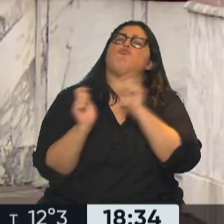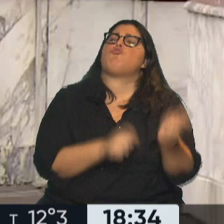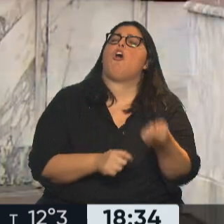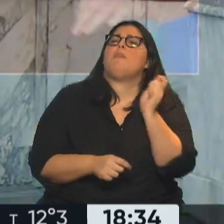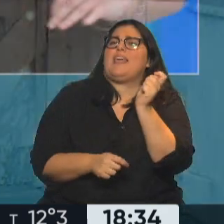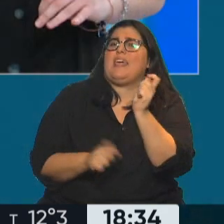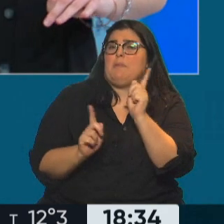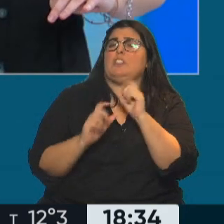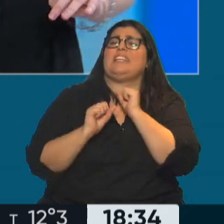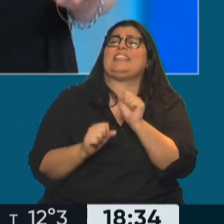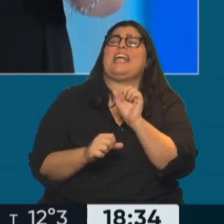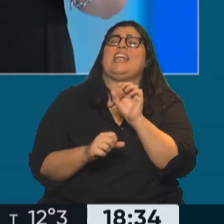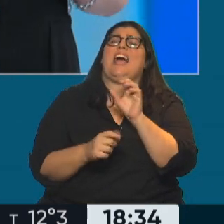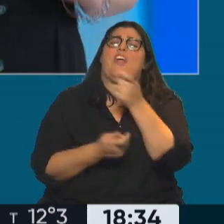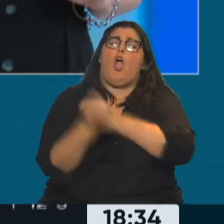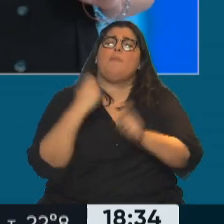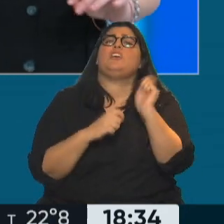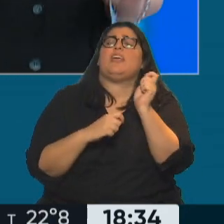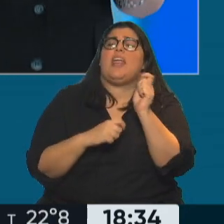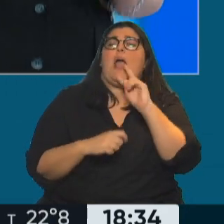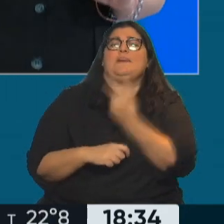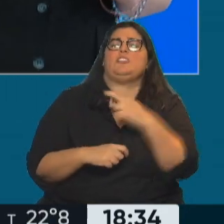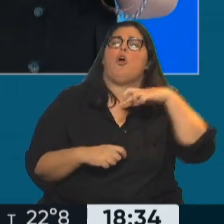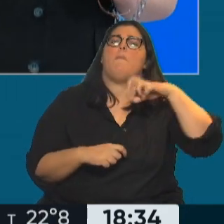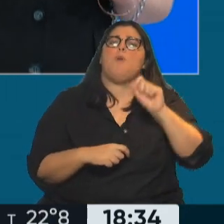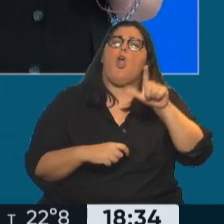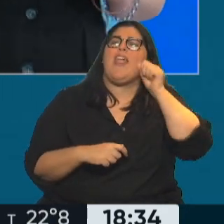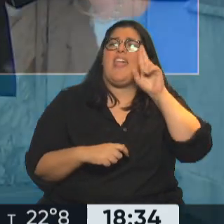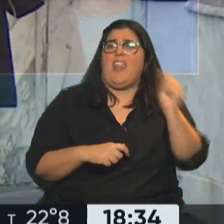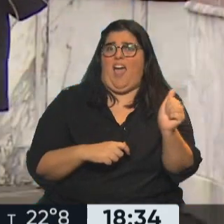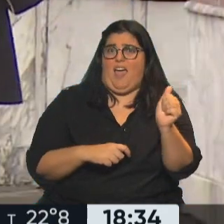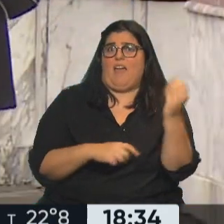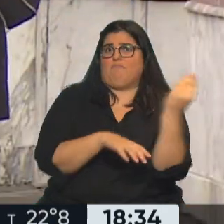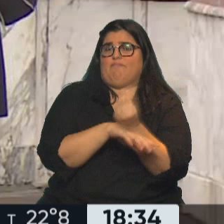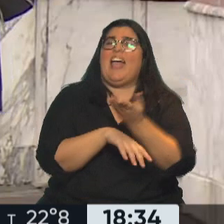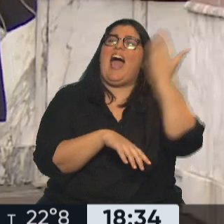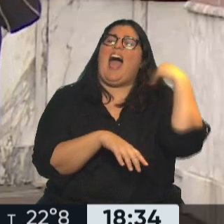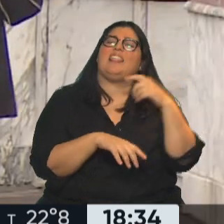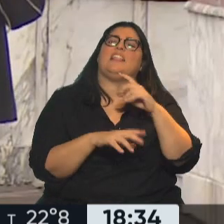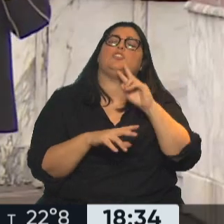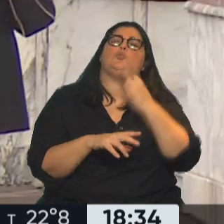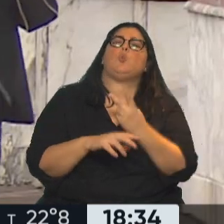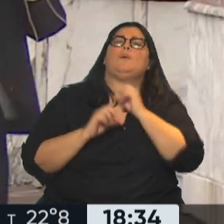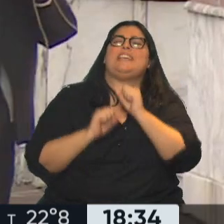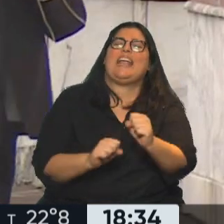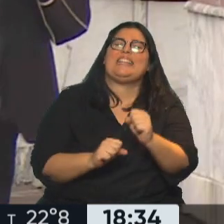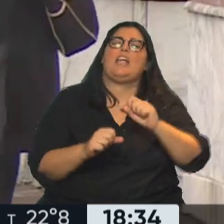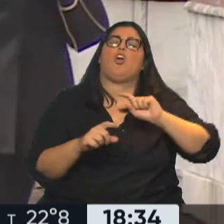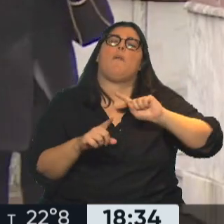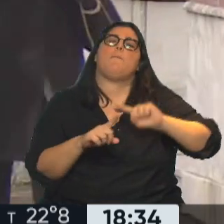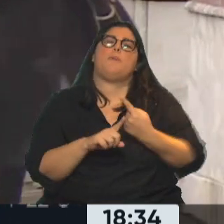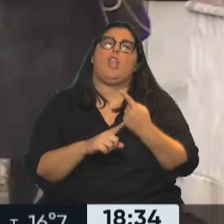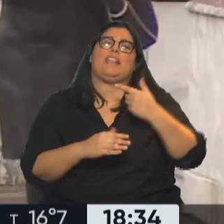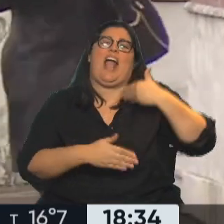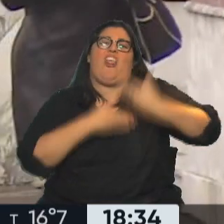Secretaría de Comercio Interior es Martín Polera. Hasta ahora, subsecretario de Políticas para el Desarrollo con Equidad Regional